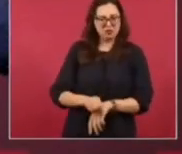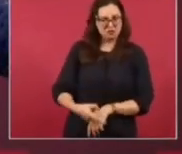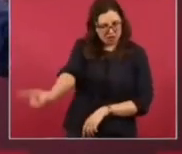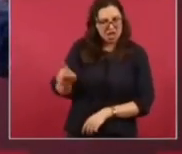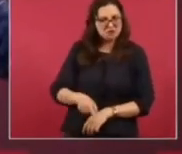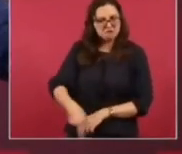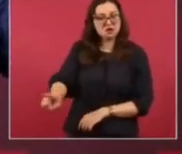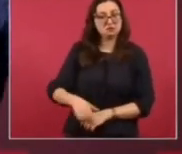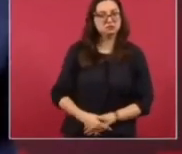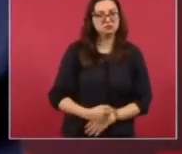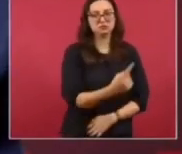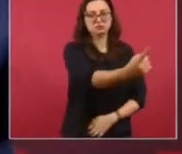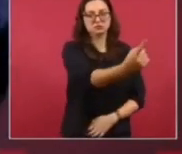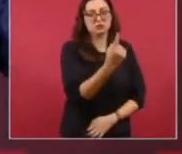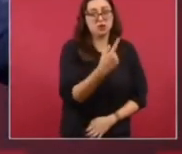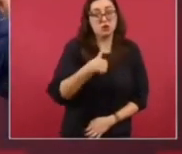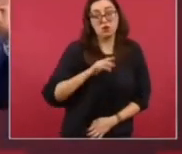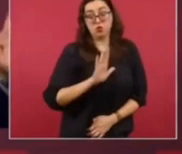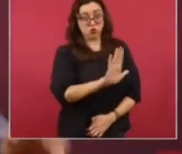¡Detente!